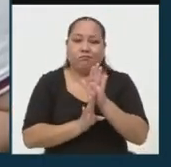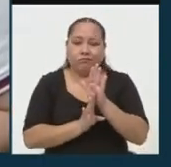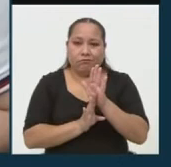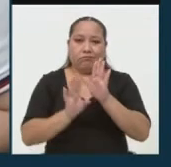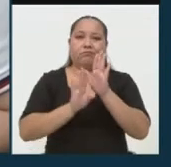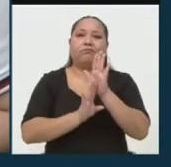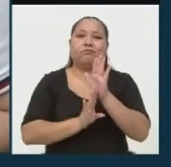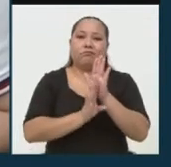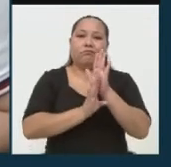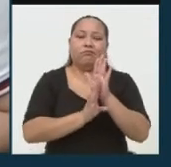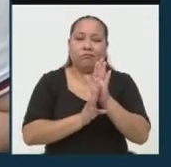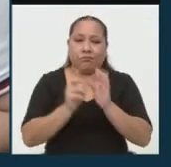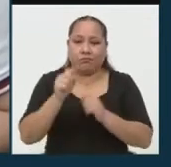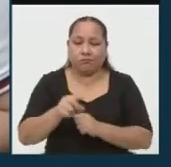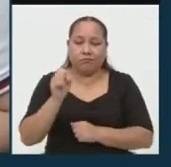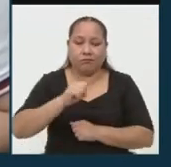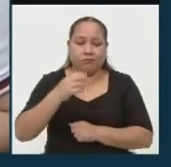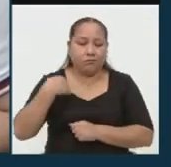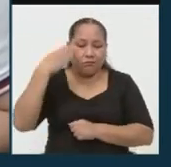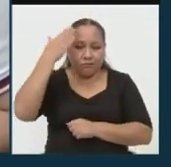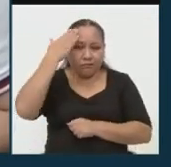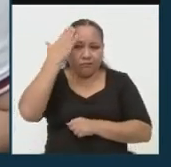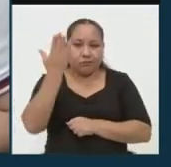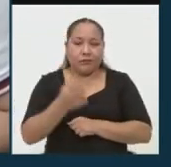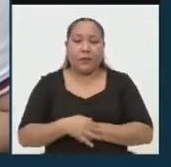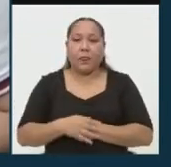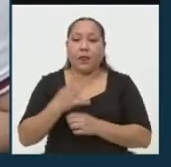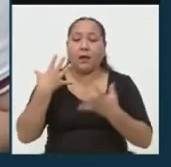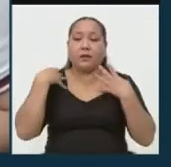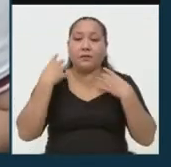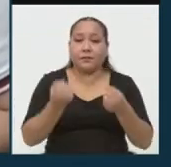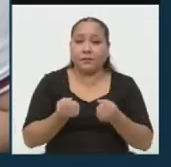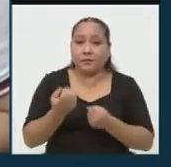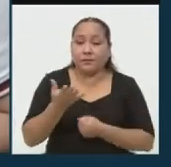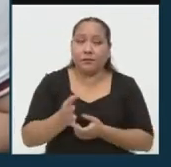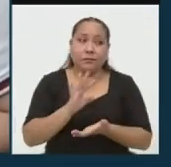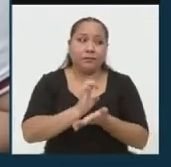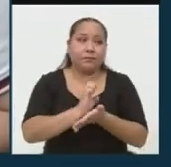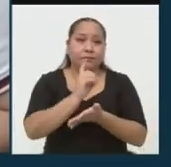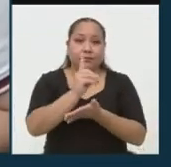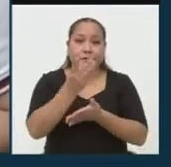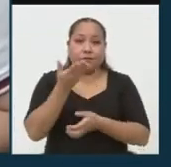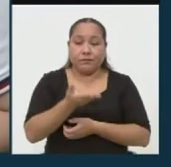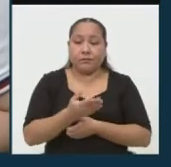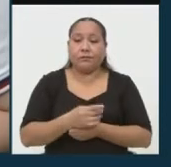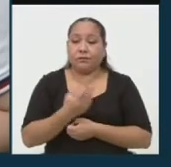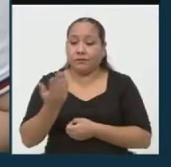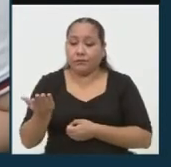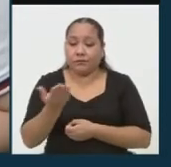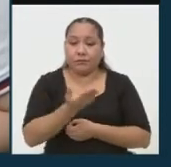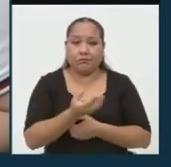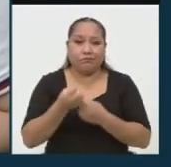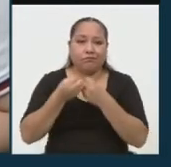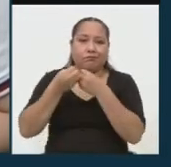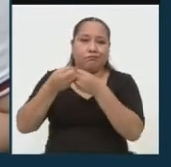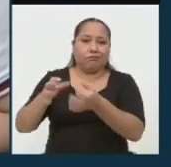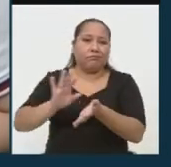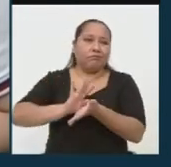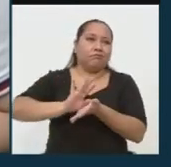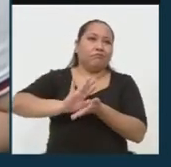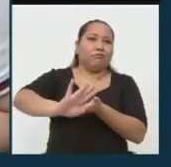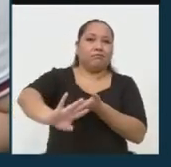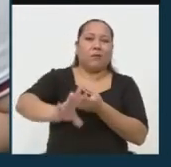Definitivamente, estoy una convencida que la salud, la educación viene siendo abandonada por